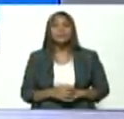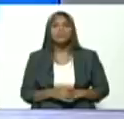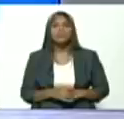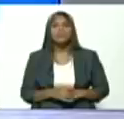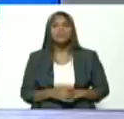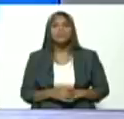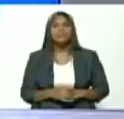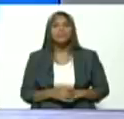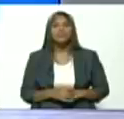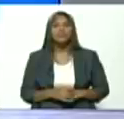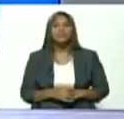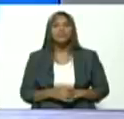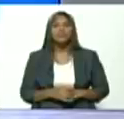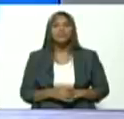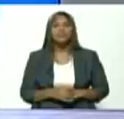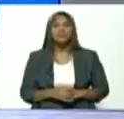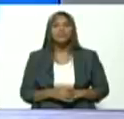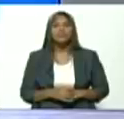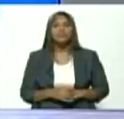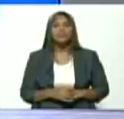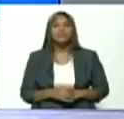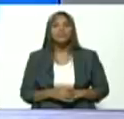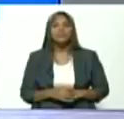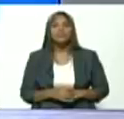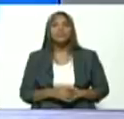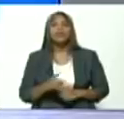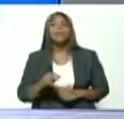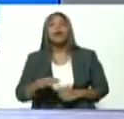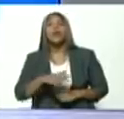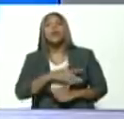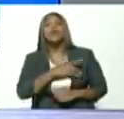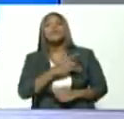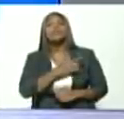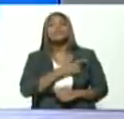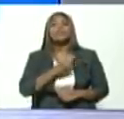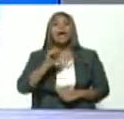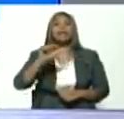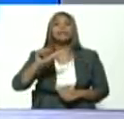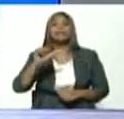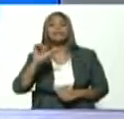está la universidad Simón Rodríguez